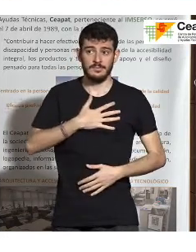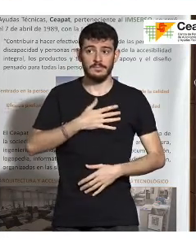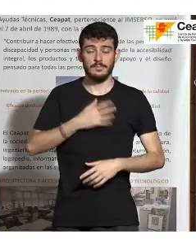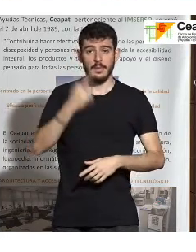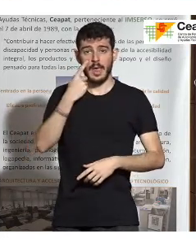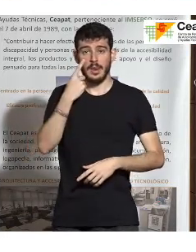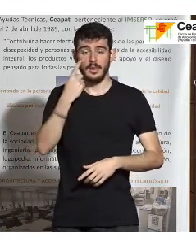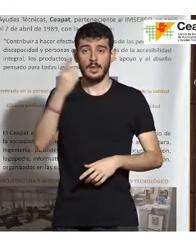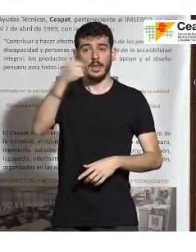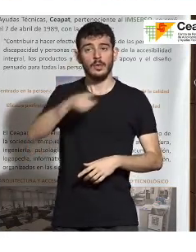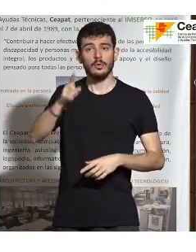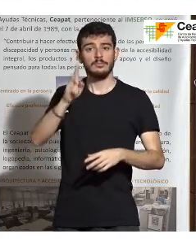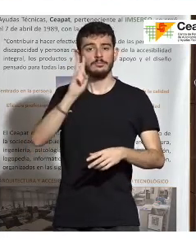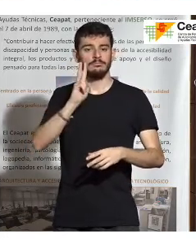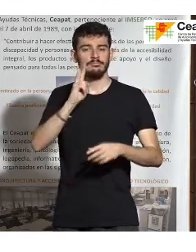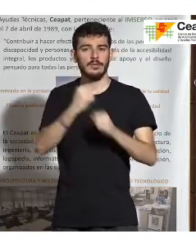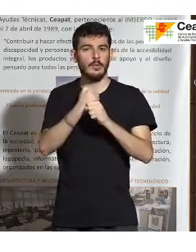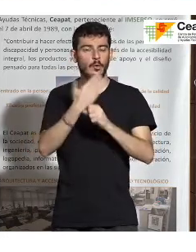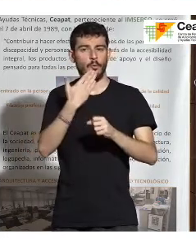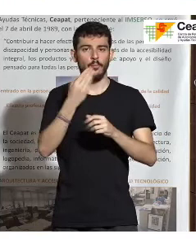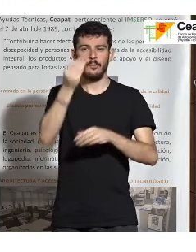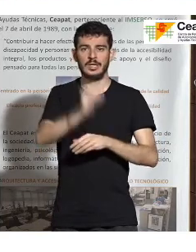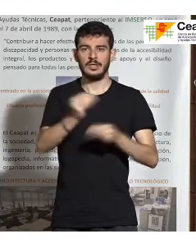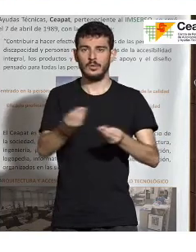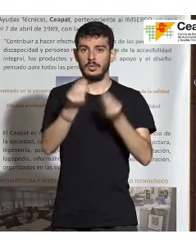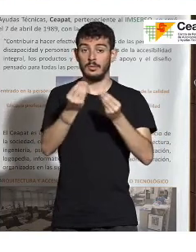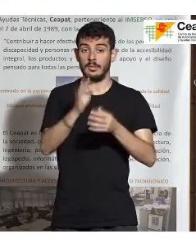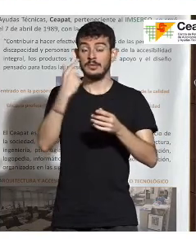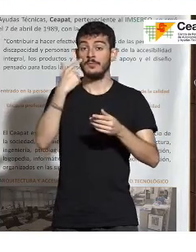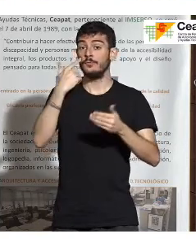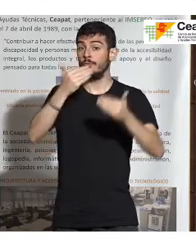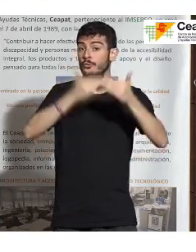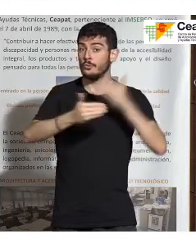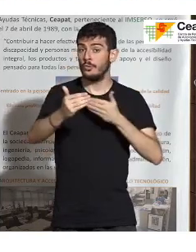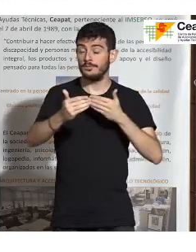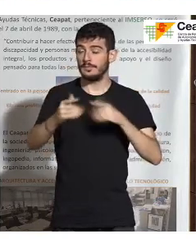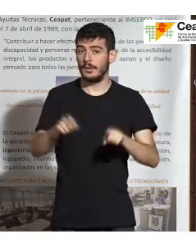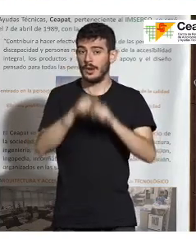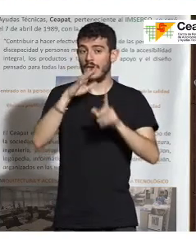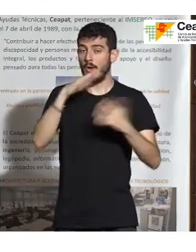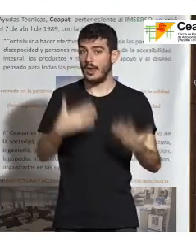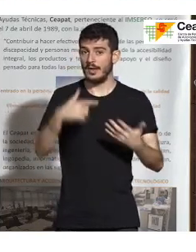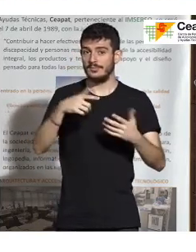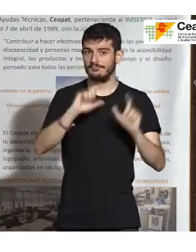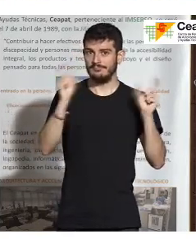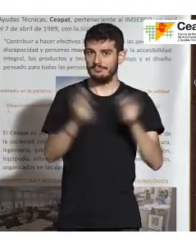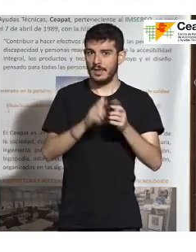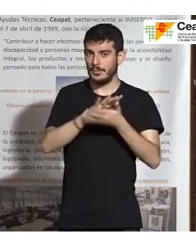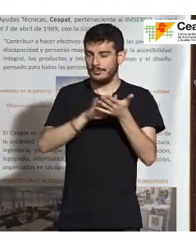trabajo como una mejora. Y luego, de cara al futuro, a expensas de lo que hablemos ahora en el resto de la sesión,